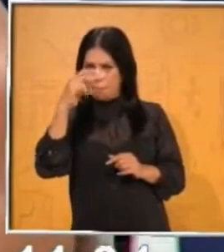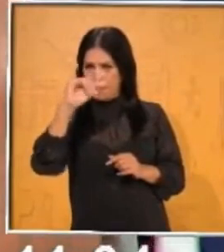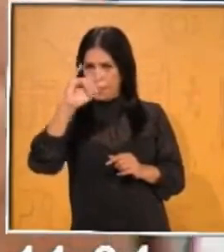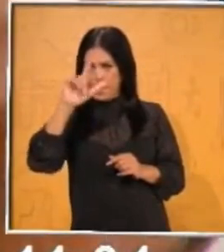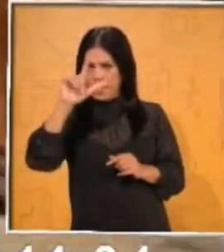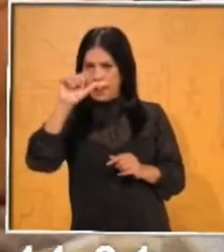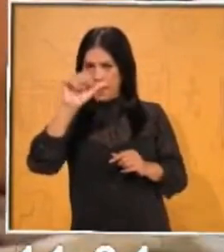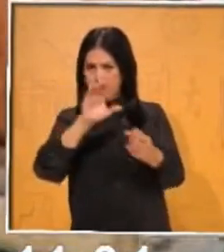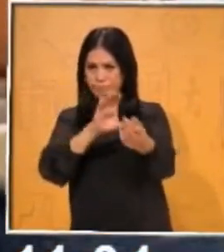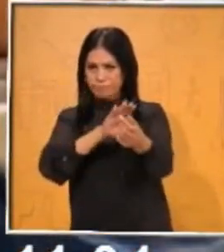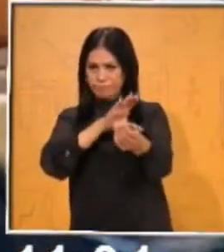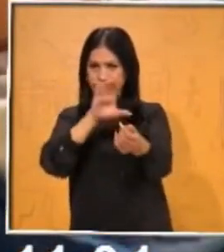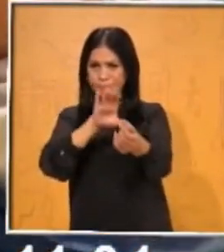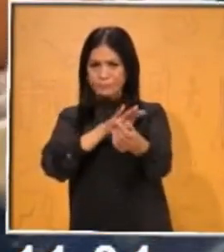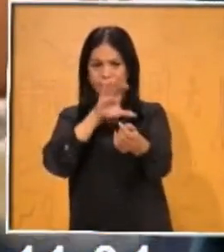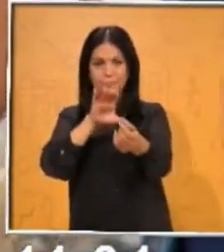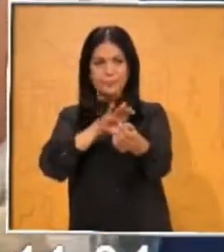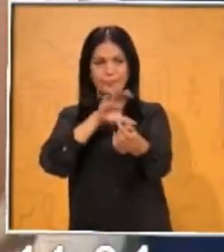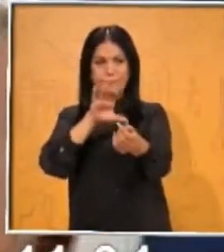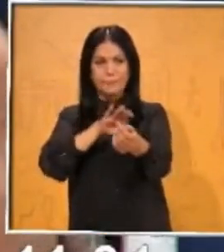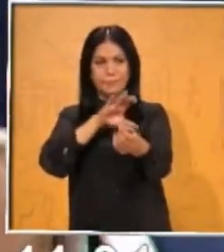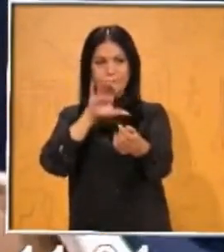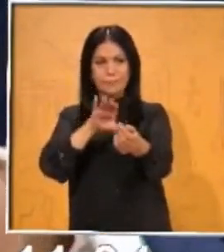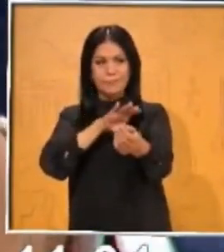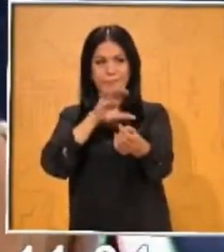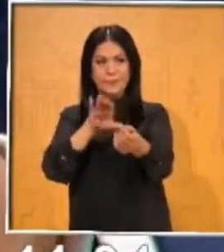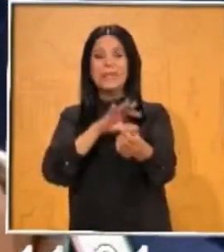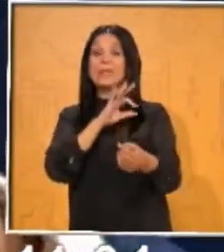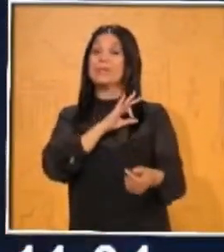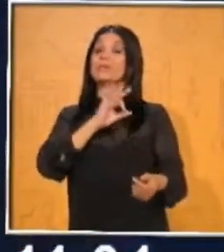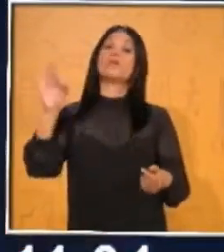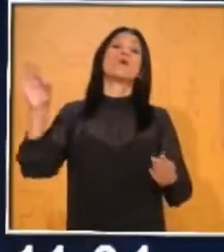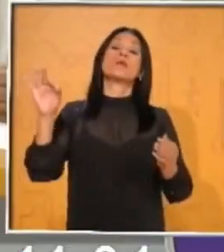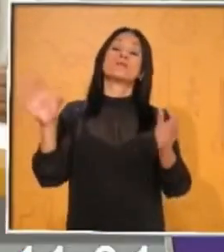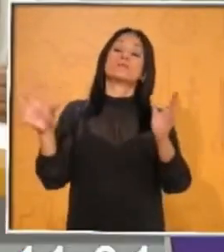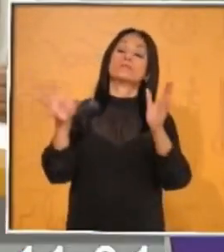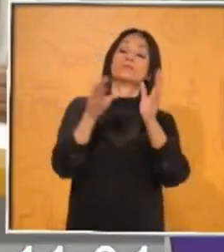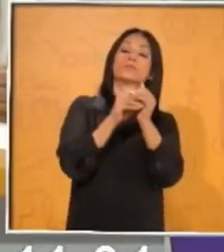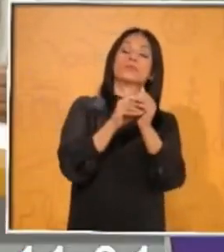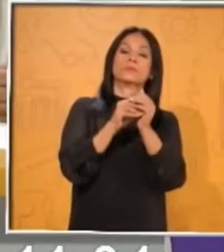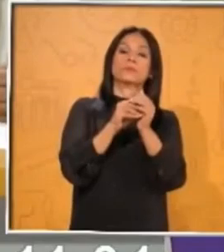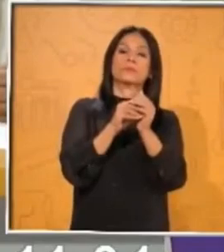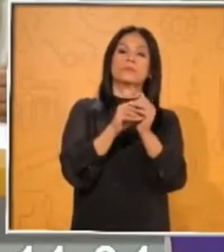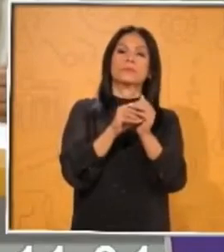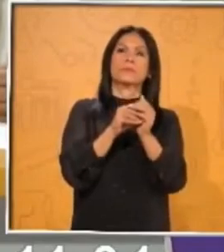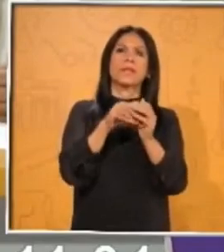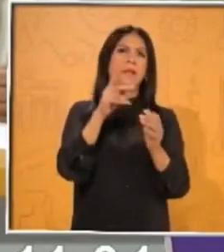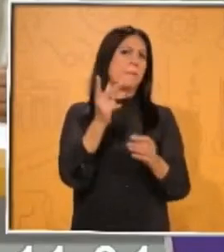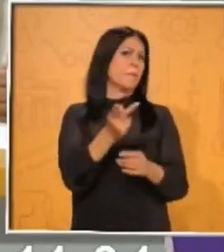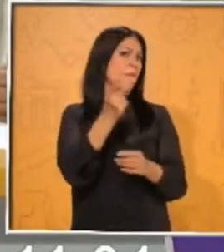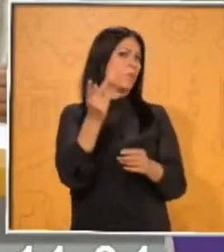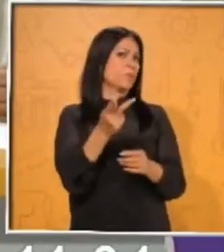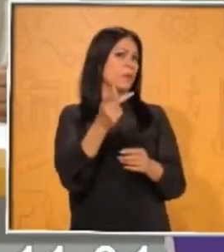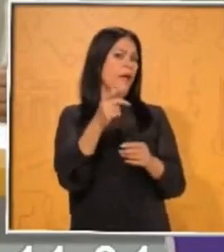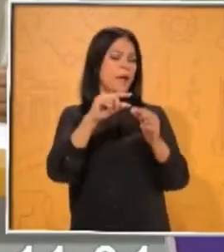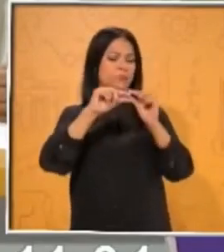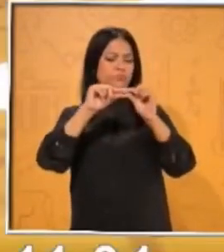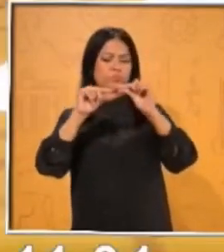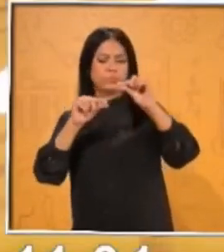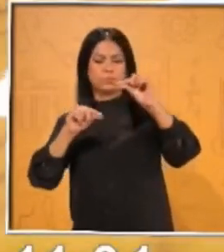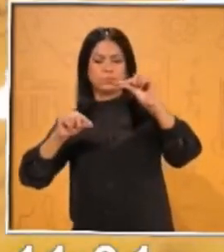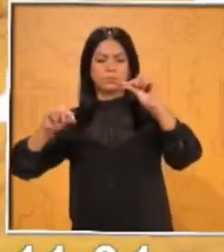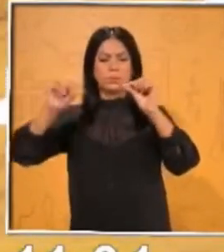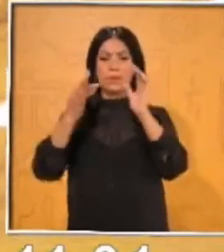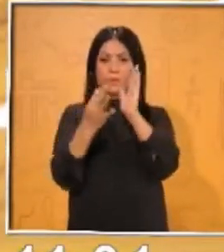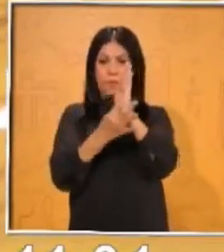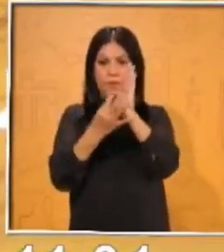adheridos. Ahí lo vemos. Aquí está. Un alambre también es adherido. Un alambre, pues normalmente